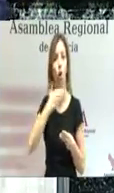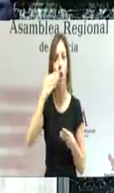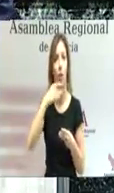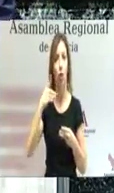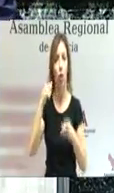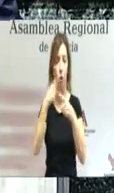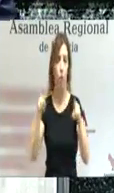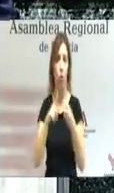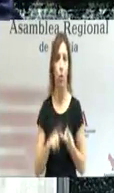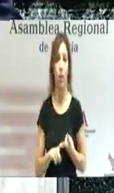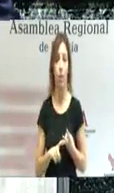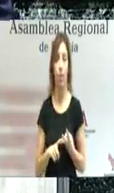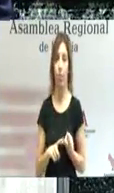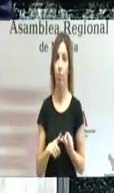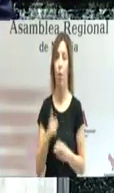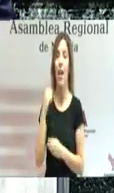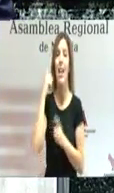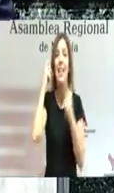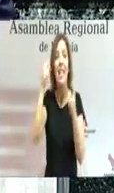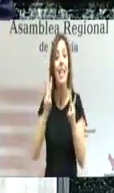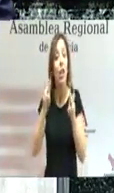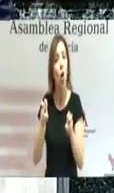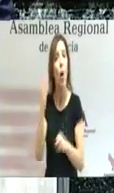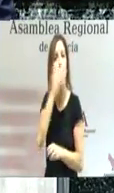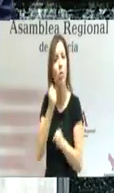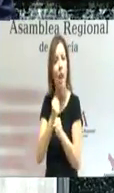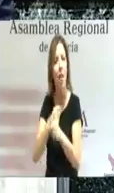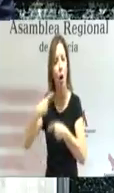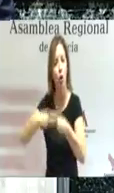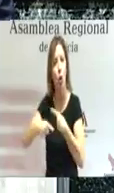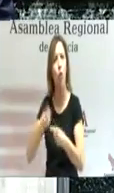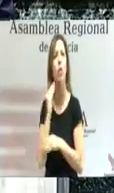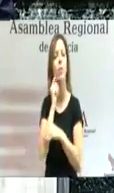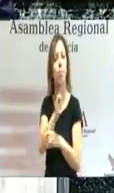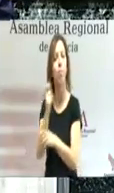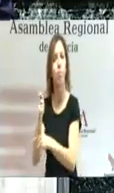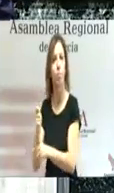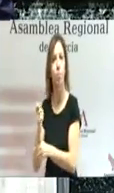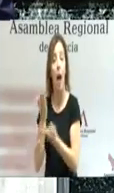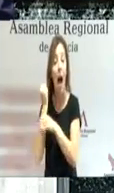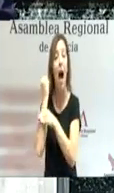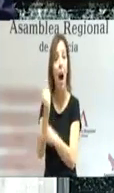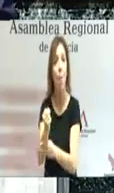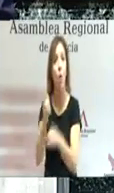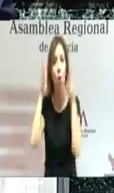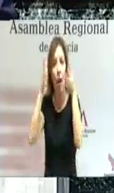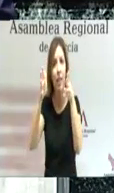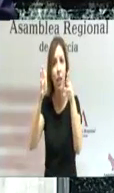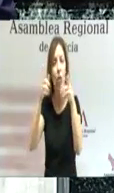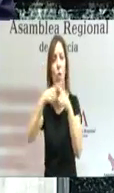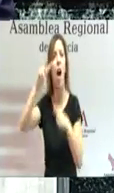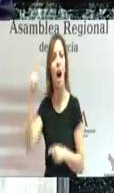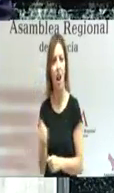aportando más innovación en el trabajo de cada día, en la metodología, en el apoyo a la atención a la diversidad y a las altas capacidades.